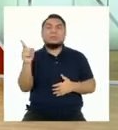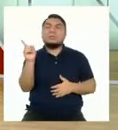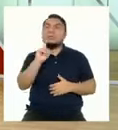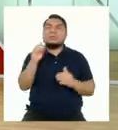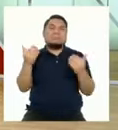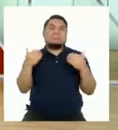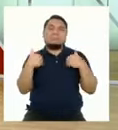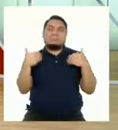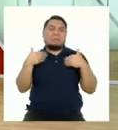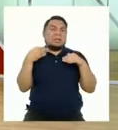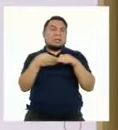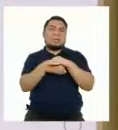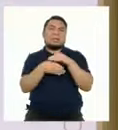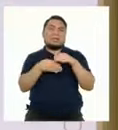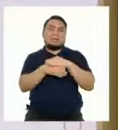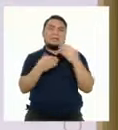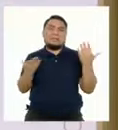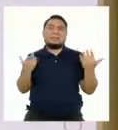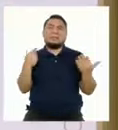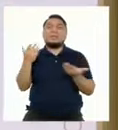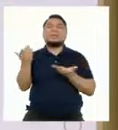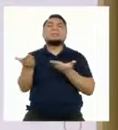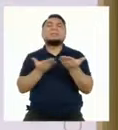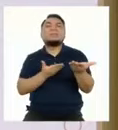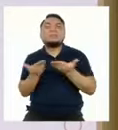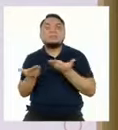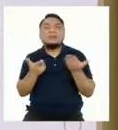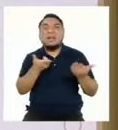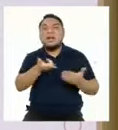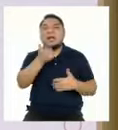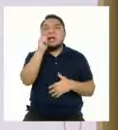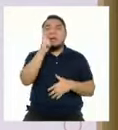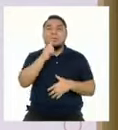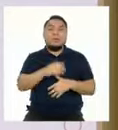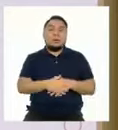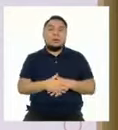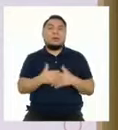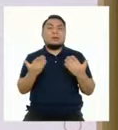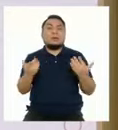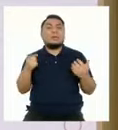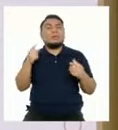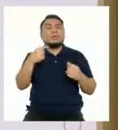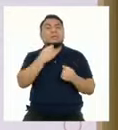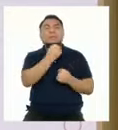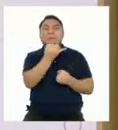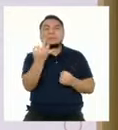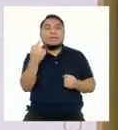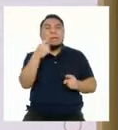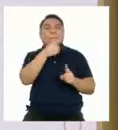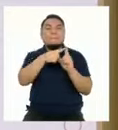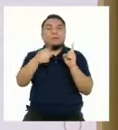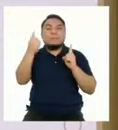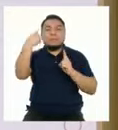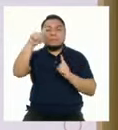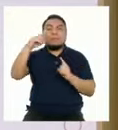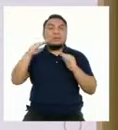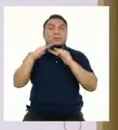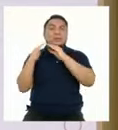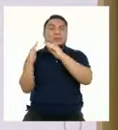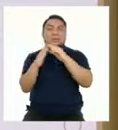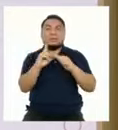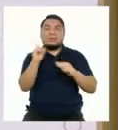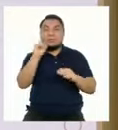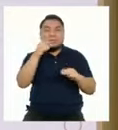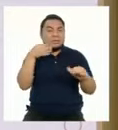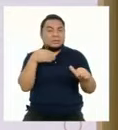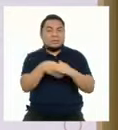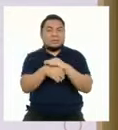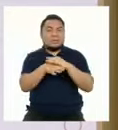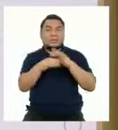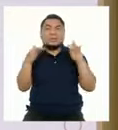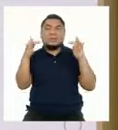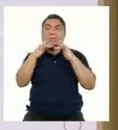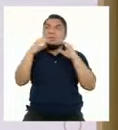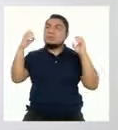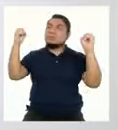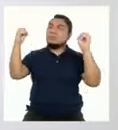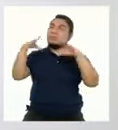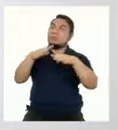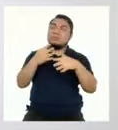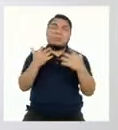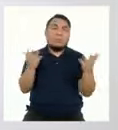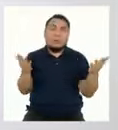no tienen acceso a servicio de agua potable y que casi medio millón de hogares no acceden a la energía